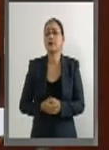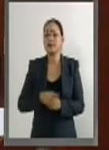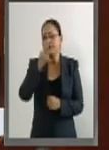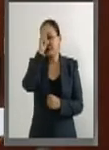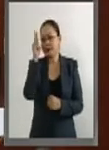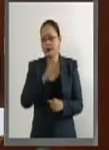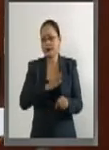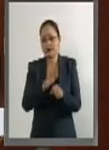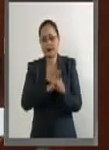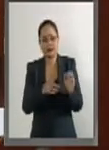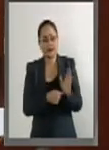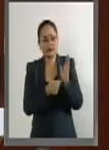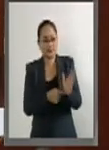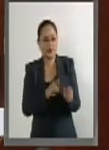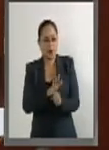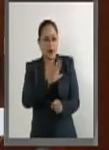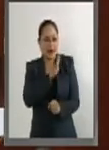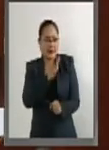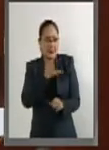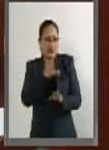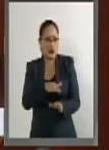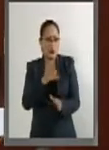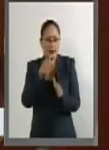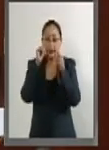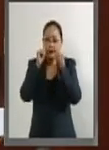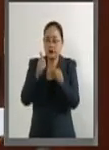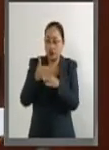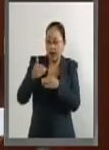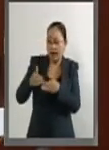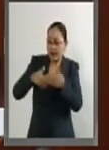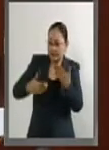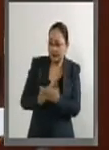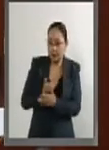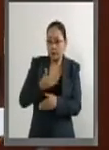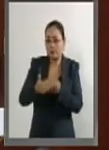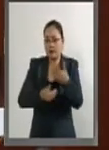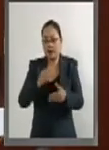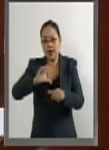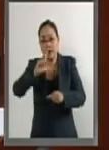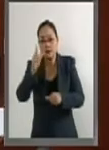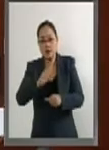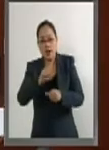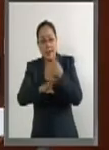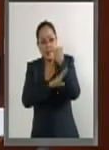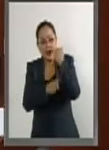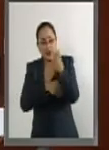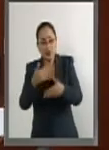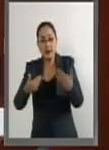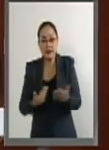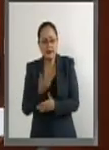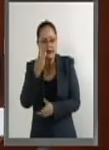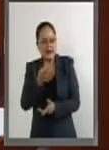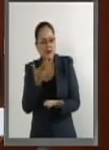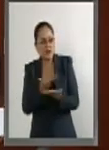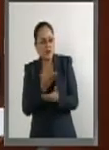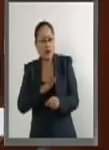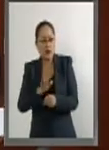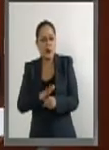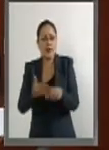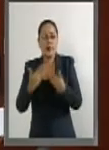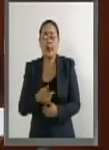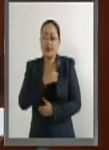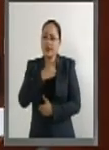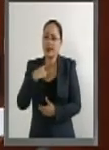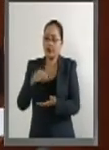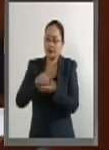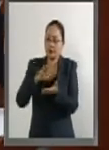indicador de la calidad en la atención prenatal y el trabajo obstétrico. De ahí la importancia de hacer obligatoria